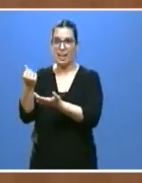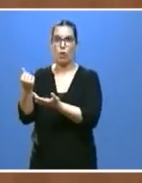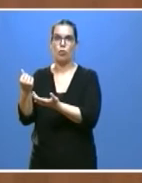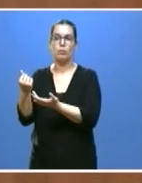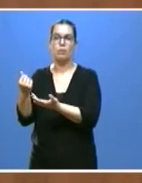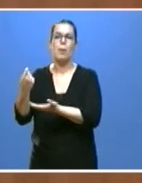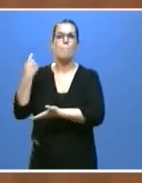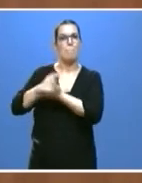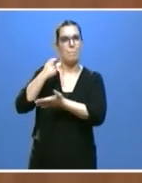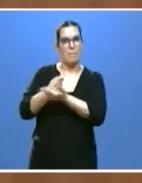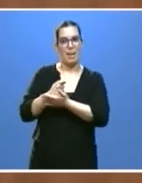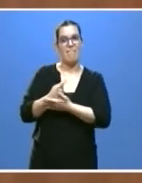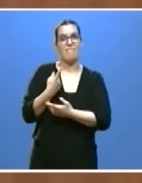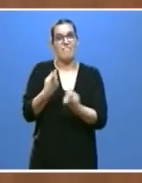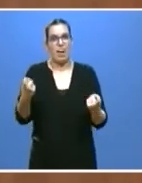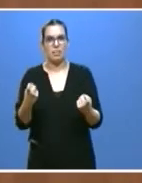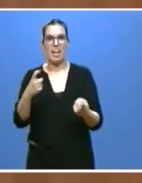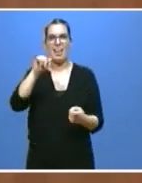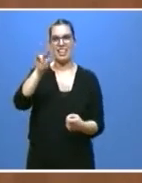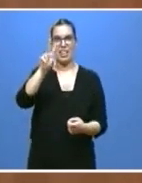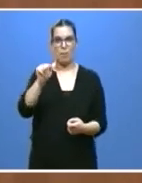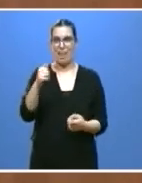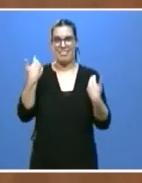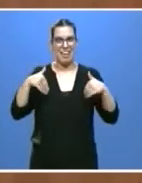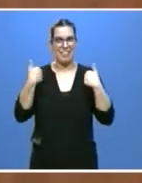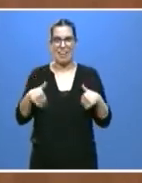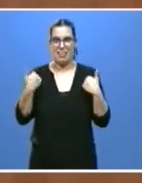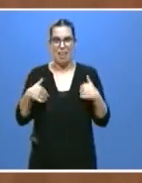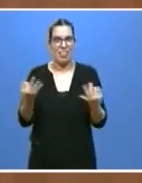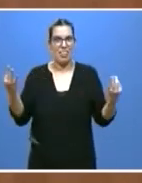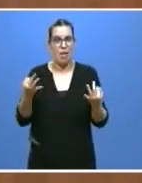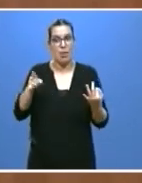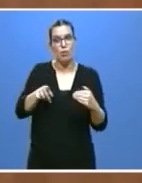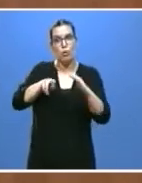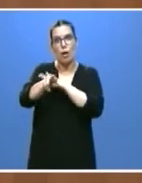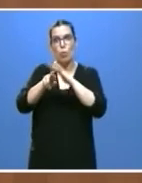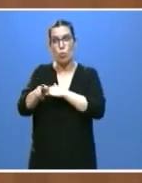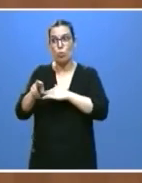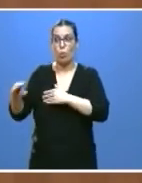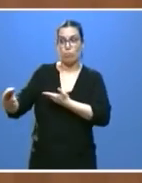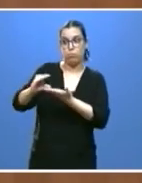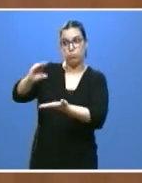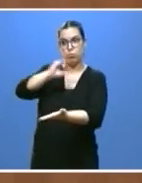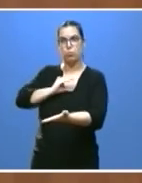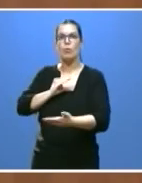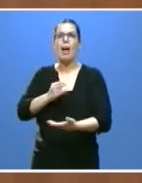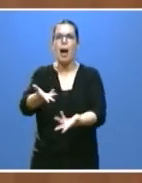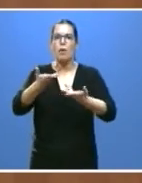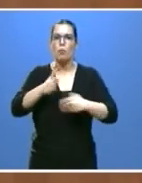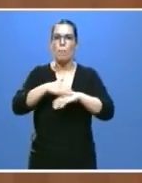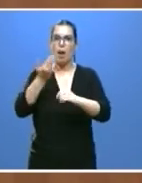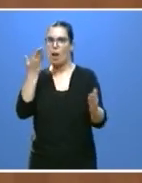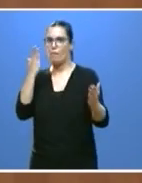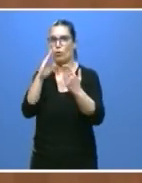que es en todo caso una necesidad ya inmediata son recursos que deben ayudarnos a afrontar uno de los desafíos